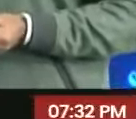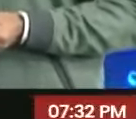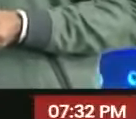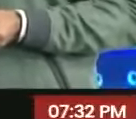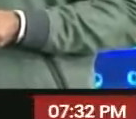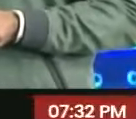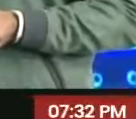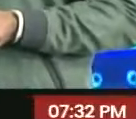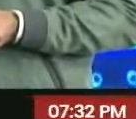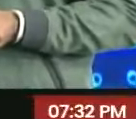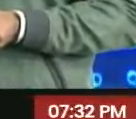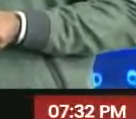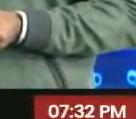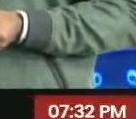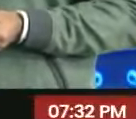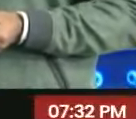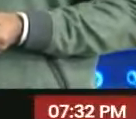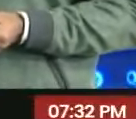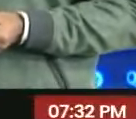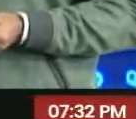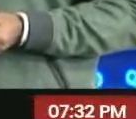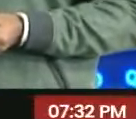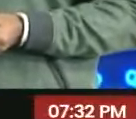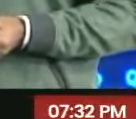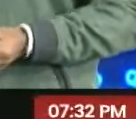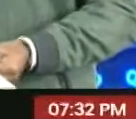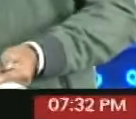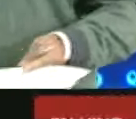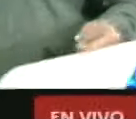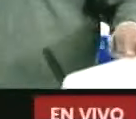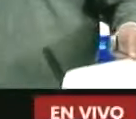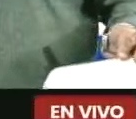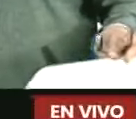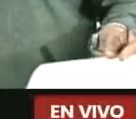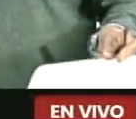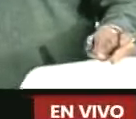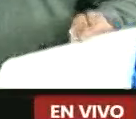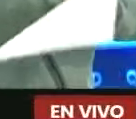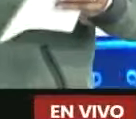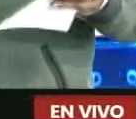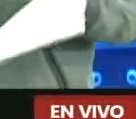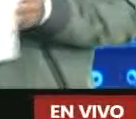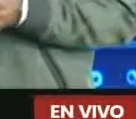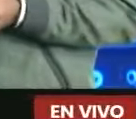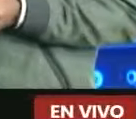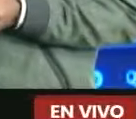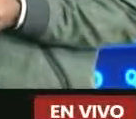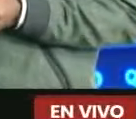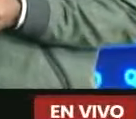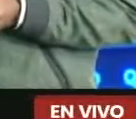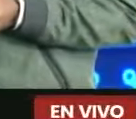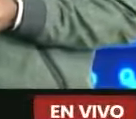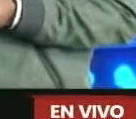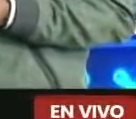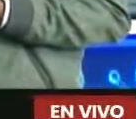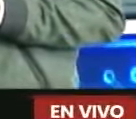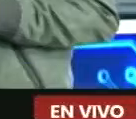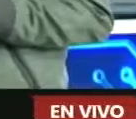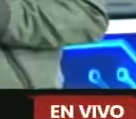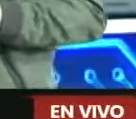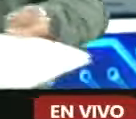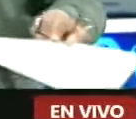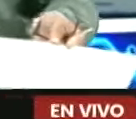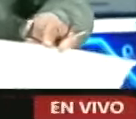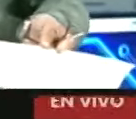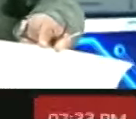Lo tengo. Nombre, apellido, cargo que tuvieron. Y todo viene de allá. Pero afortunadamente, Dios con